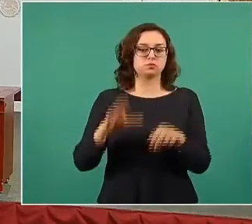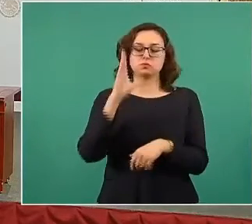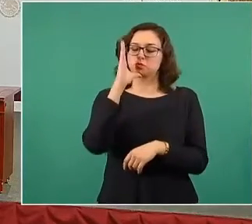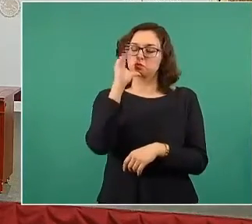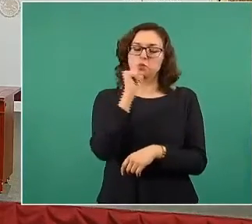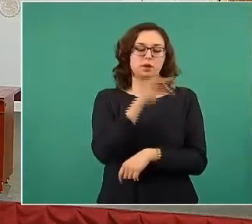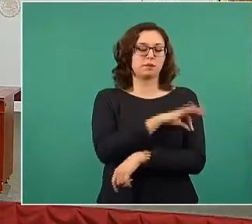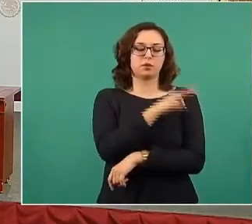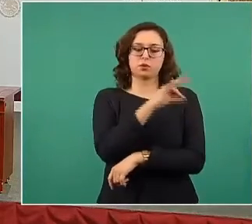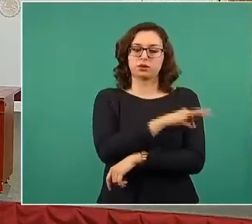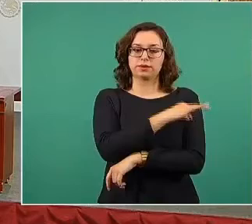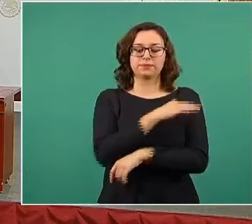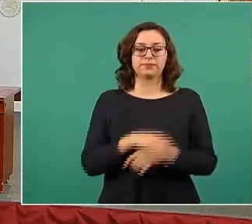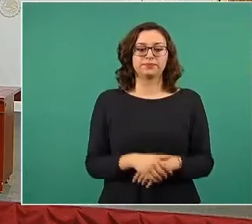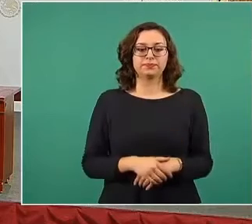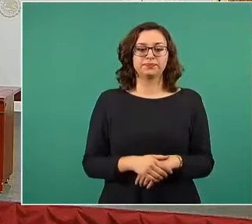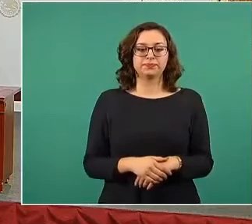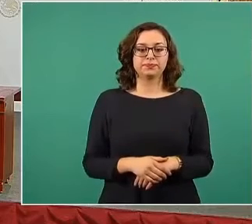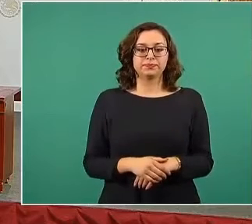La siguiente, por favor.